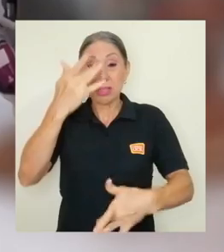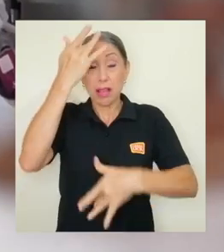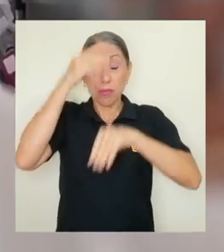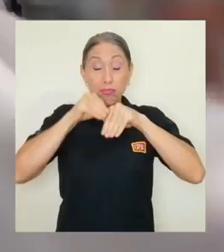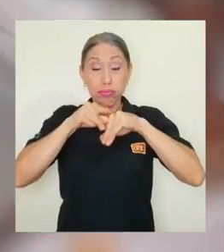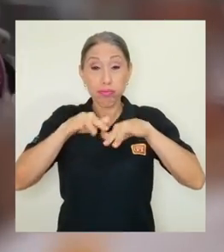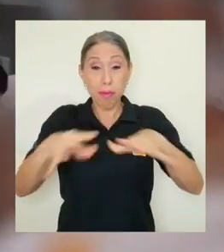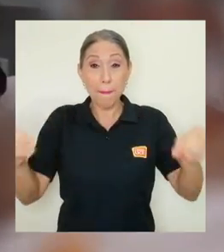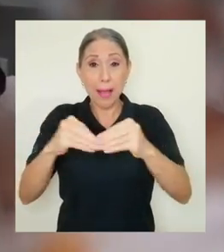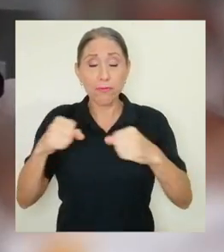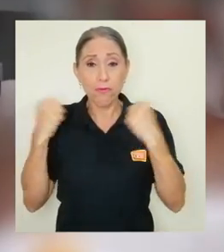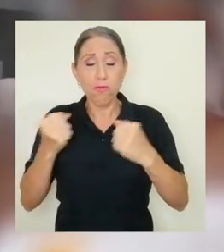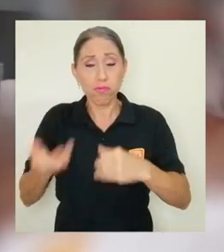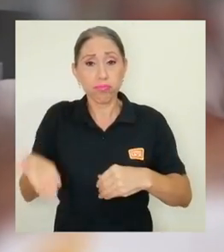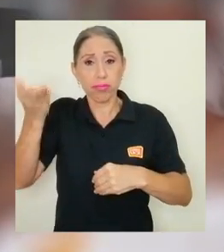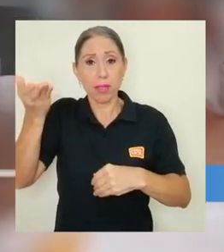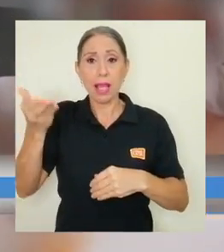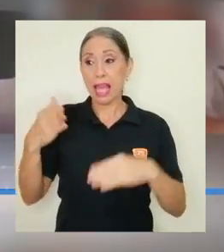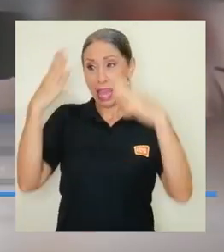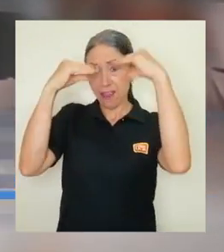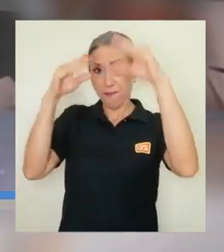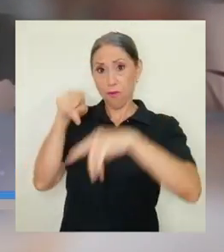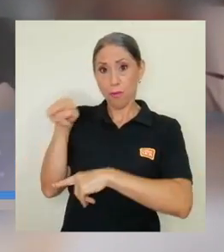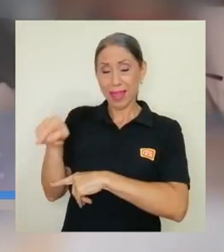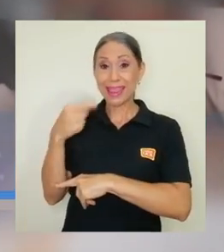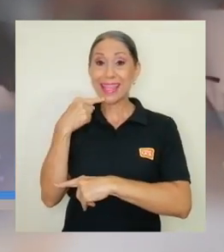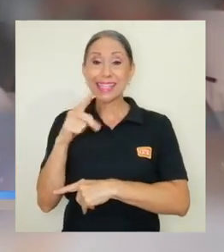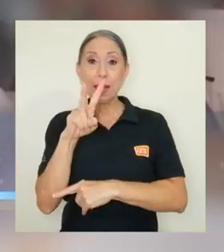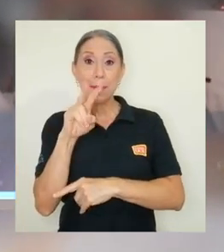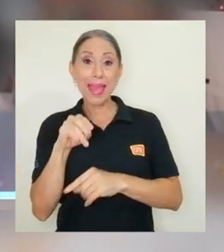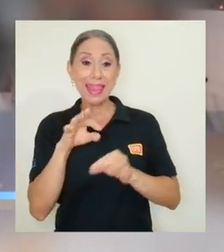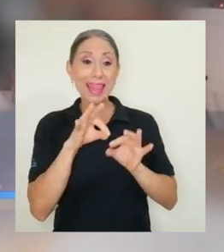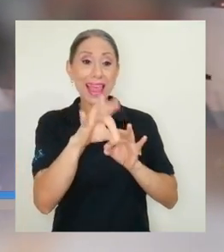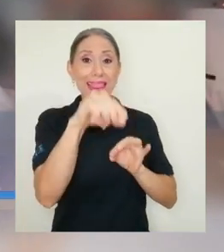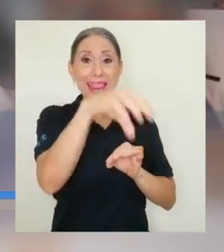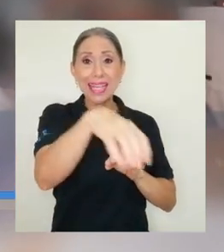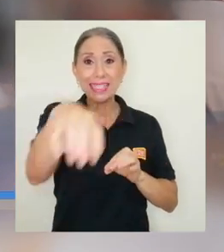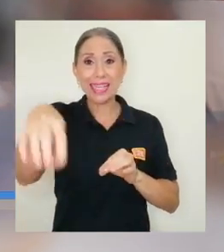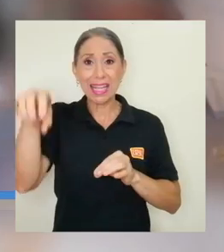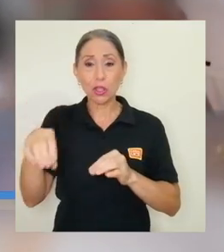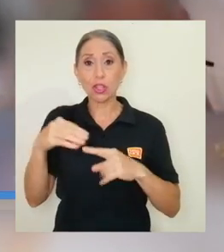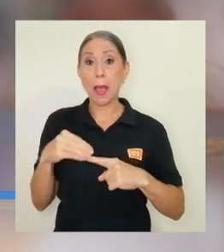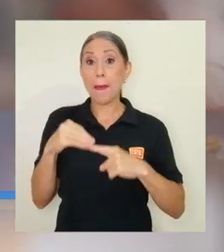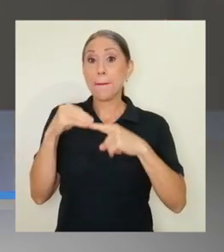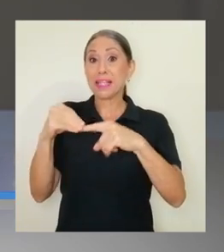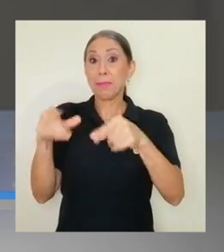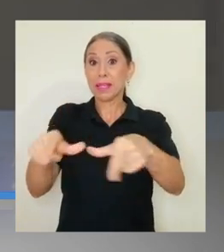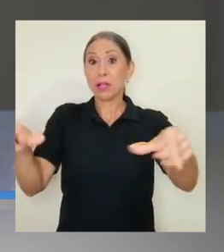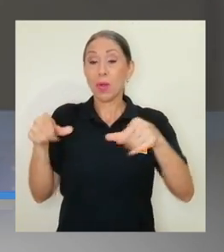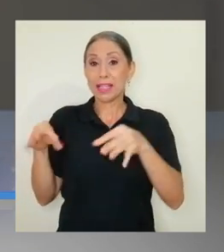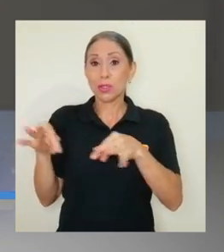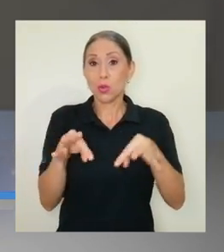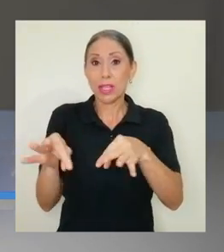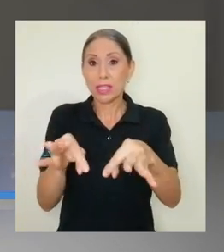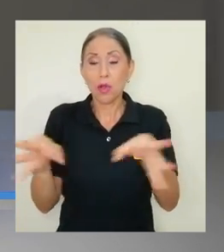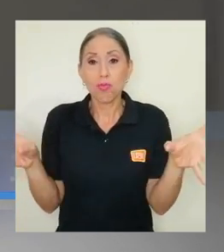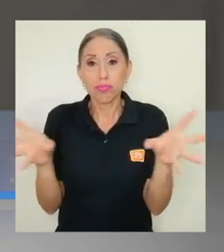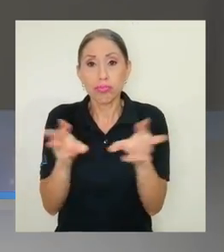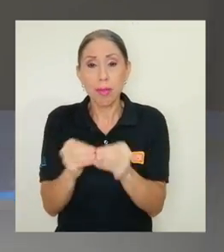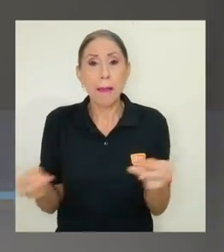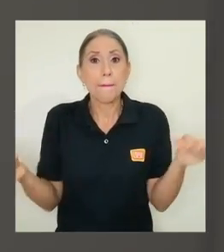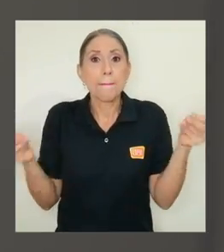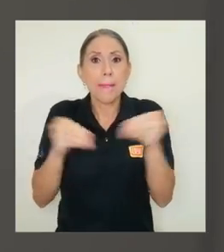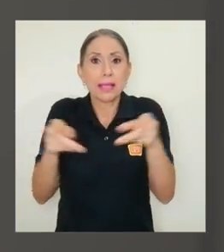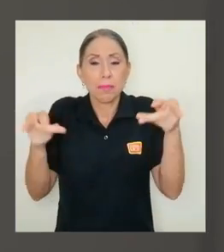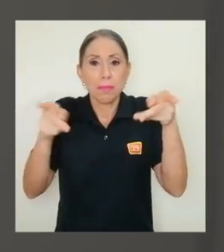más alta. El informe de este centro reveló que 20 distritos, conocidos como principales destinos turísticos, contabilizan